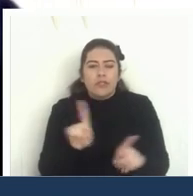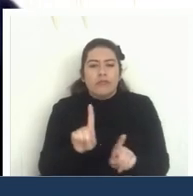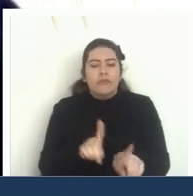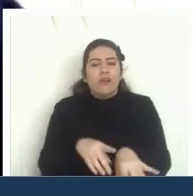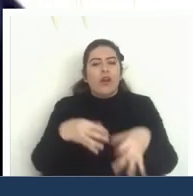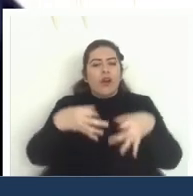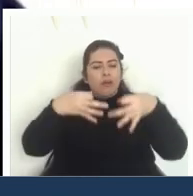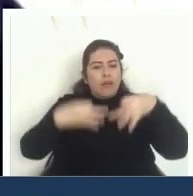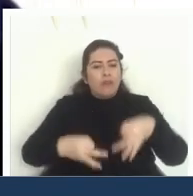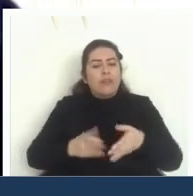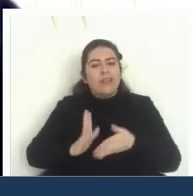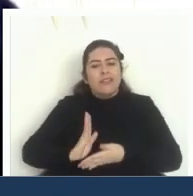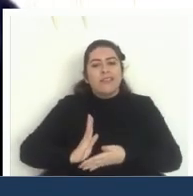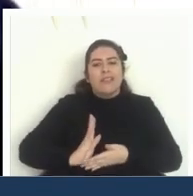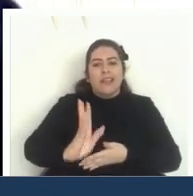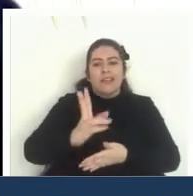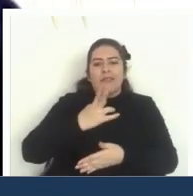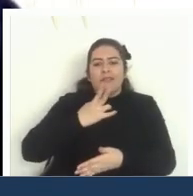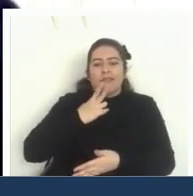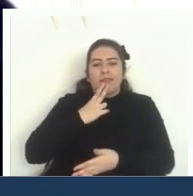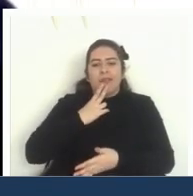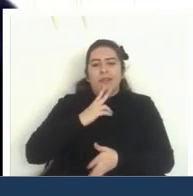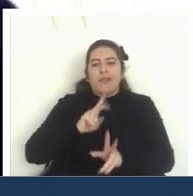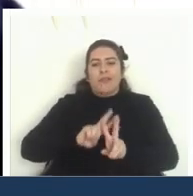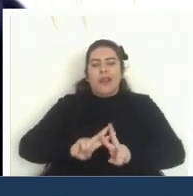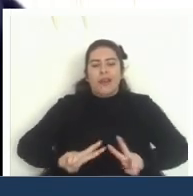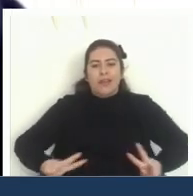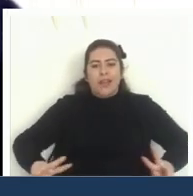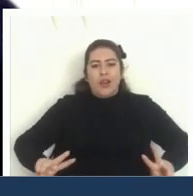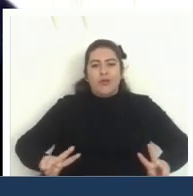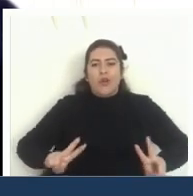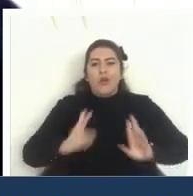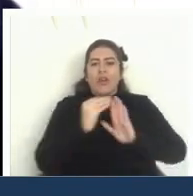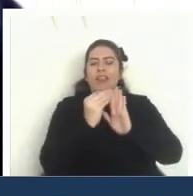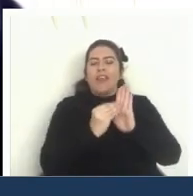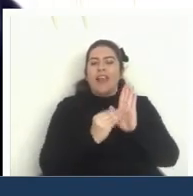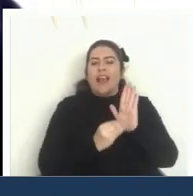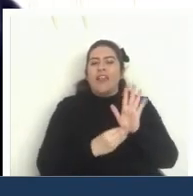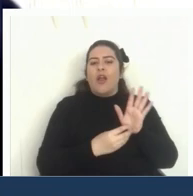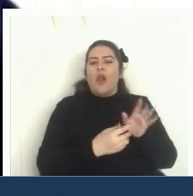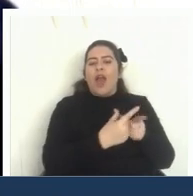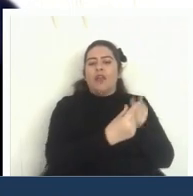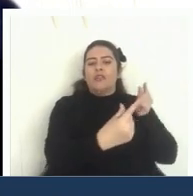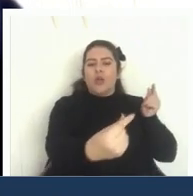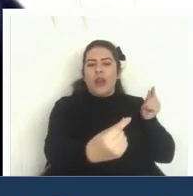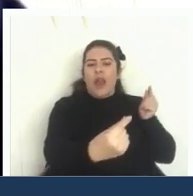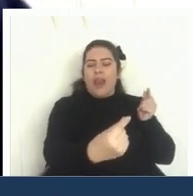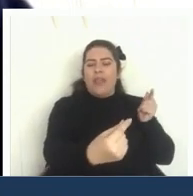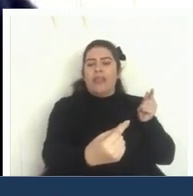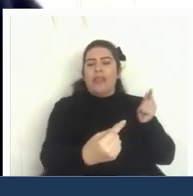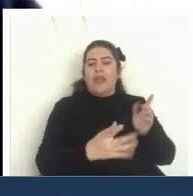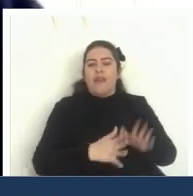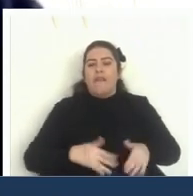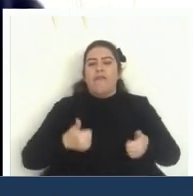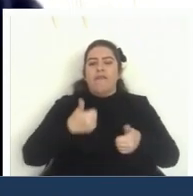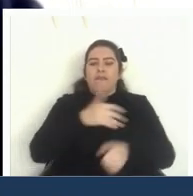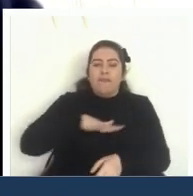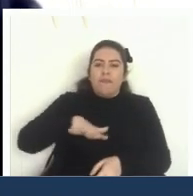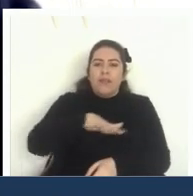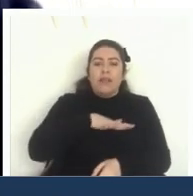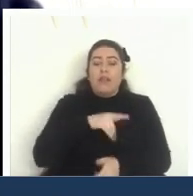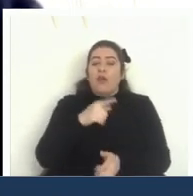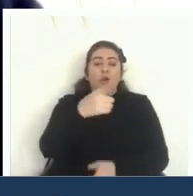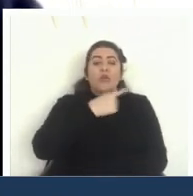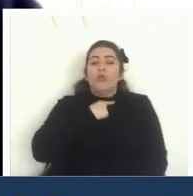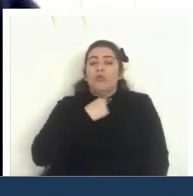viviendo felices a pesar a de no tener un indicador nacional de bienestar o un indicador nacional de lo que tú quieras de